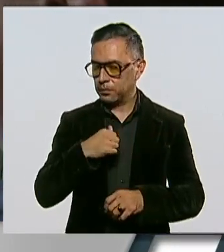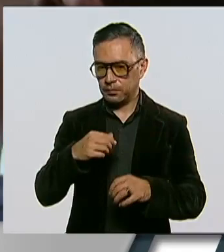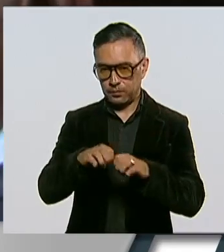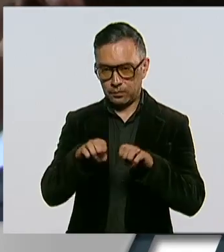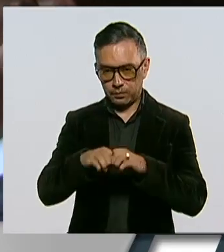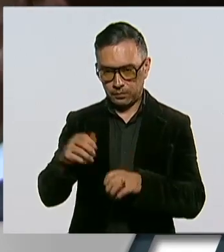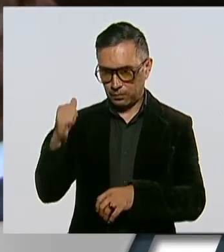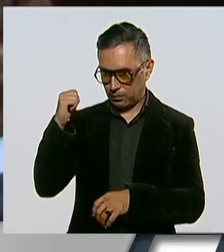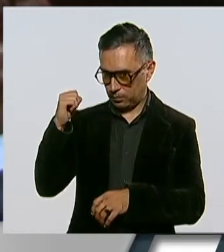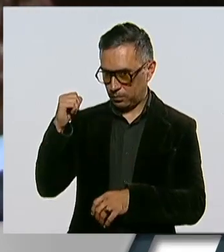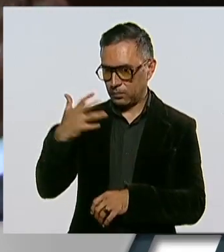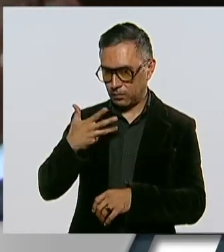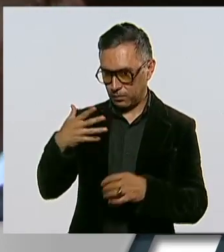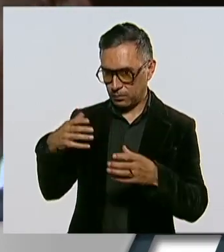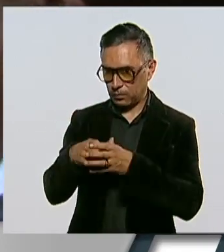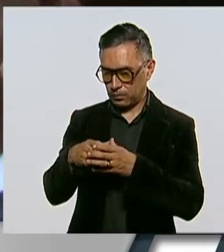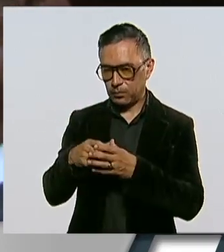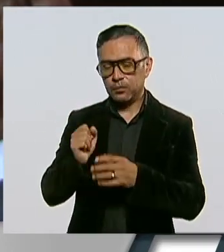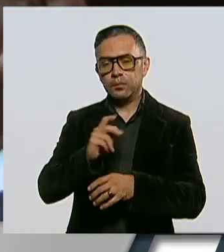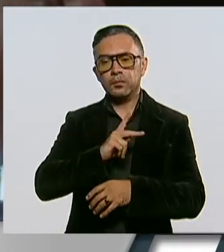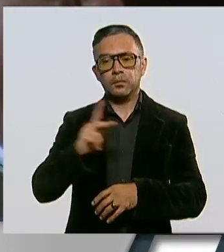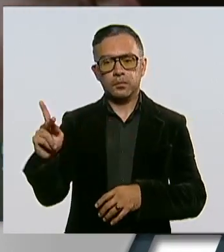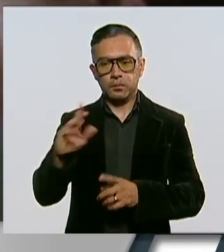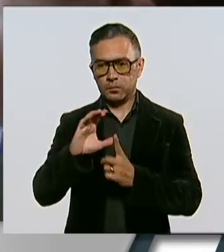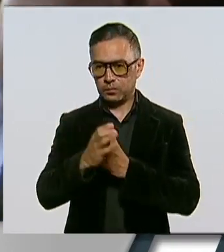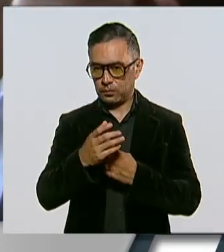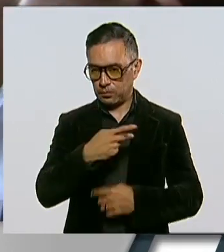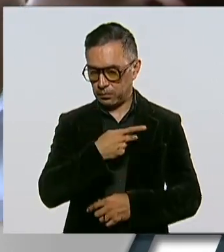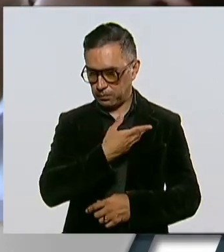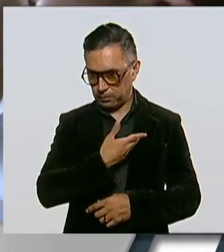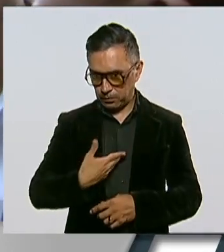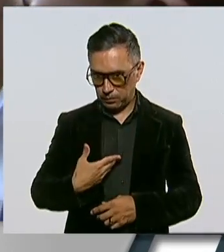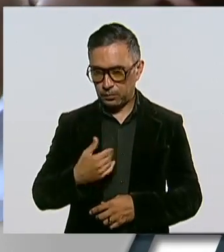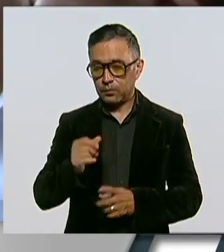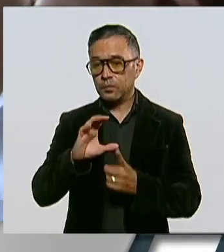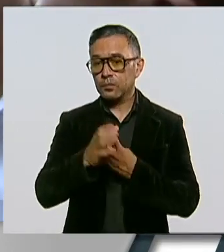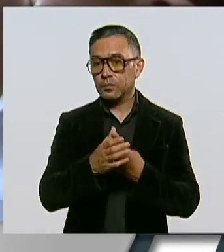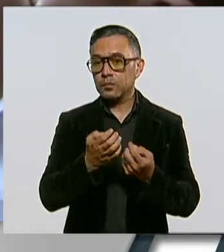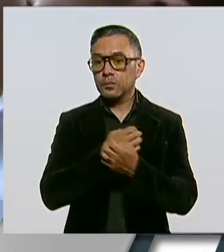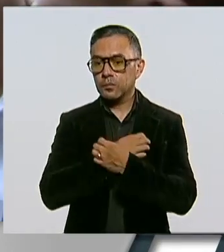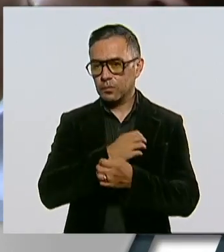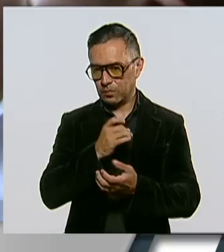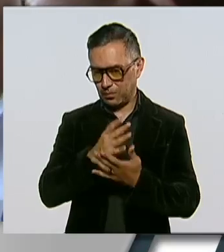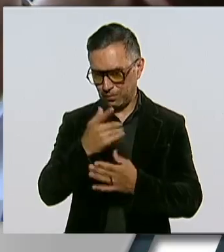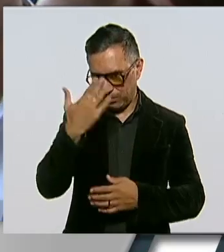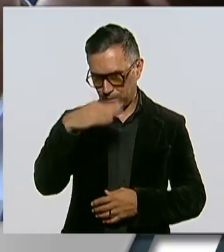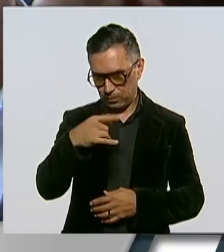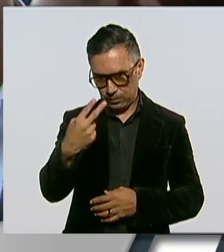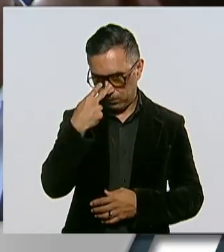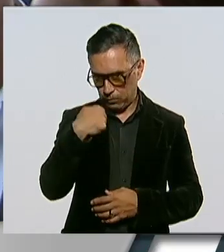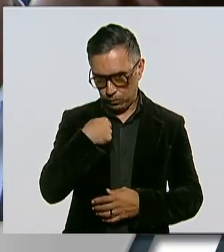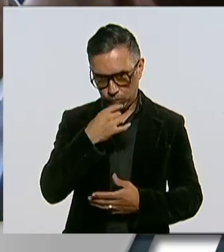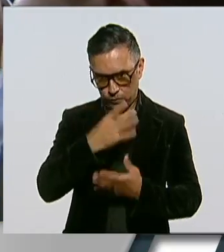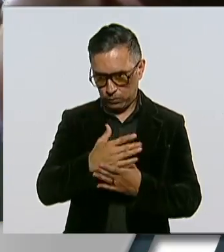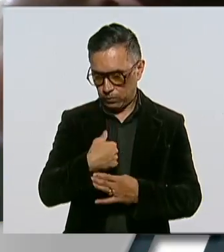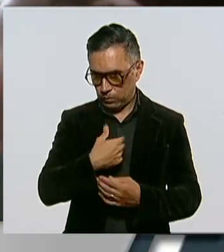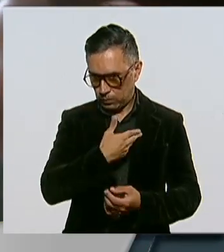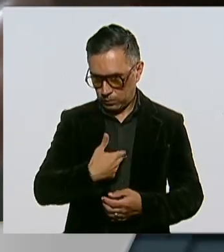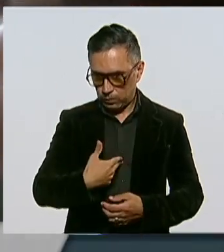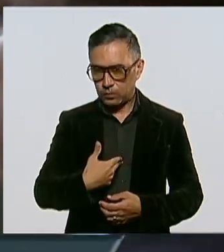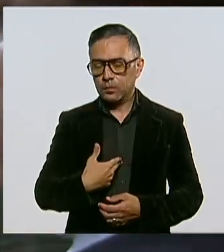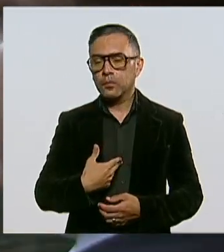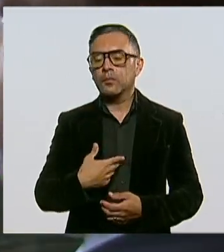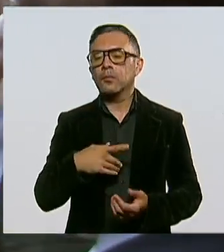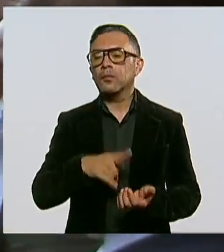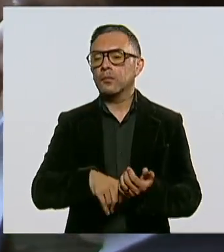acá y pues bueno, van puros presidentes. De hecho, pues de la Comisión de Educación, ya saben que solamente soy yo la que encabezó. En este caso el esfuerzo y la